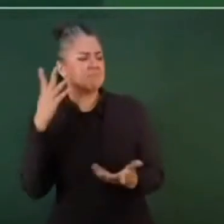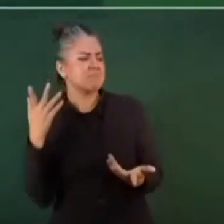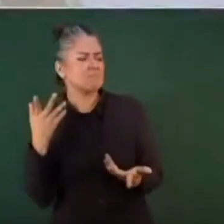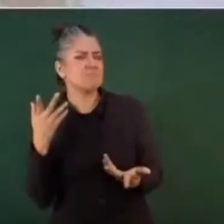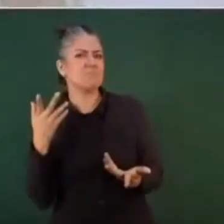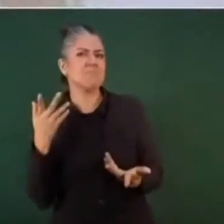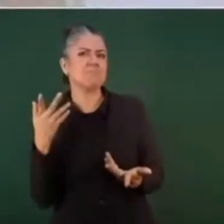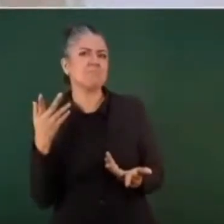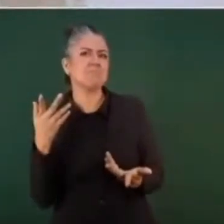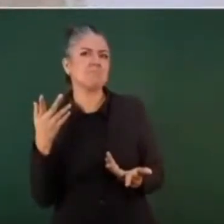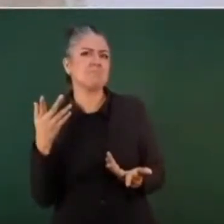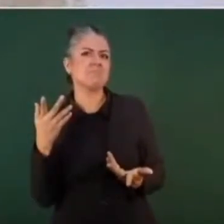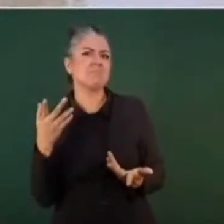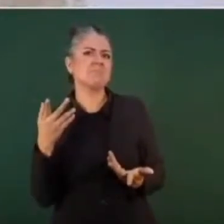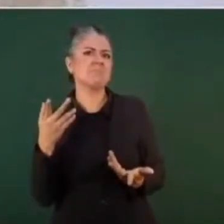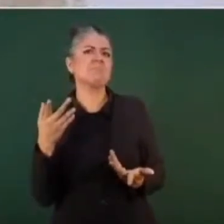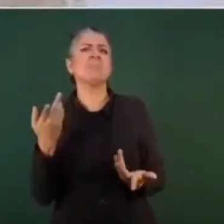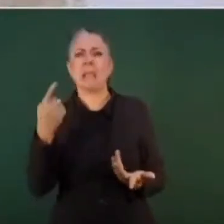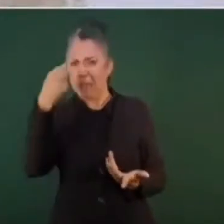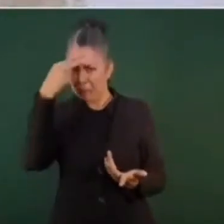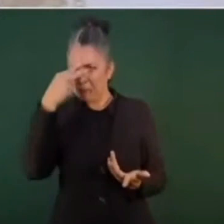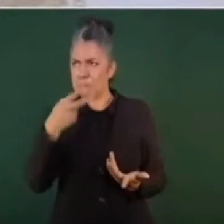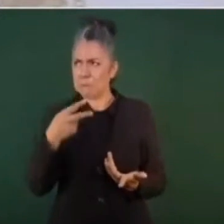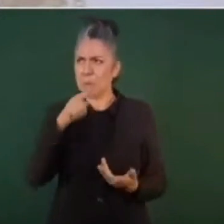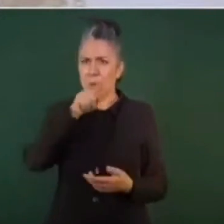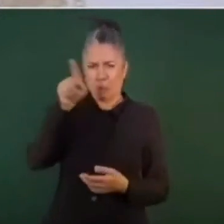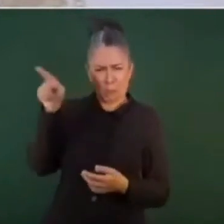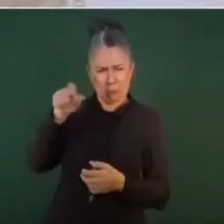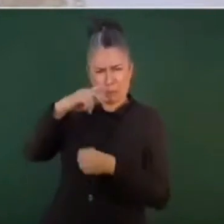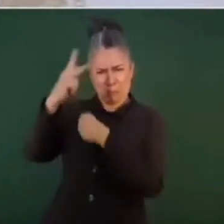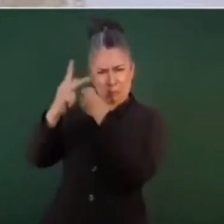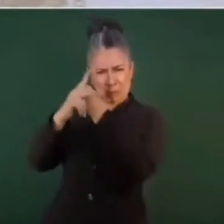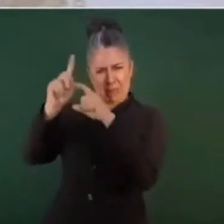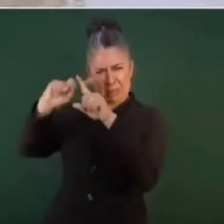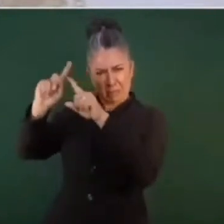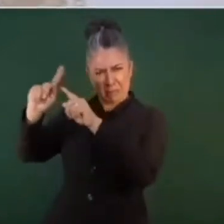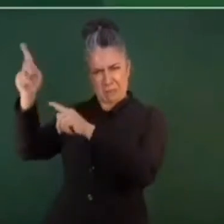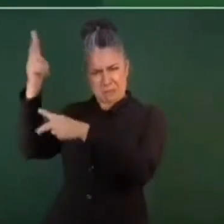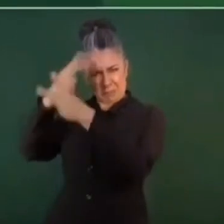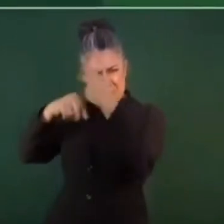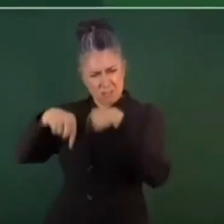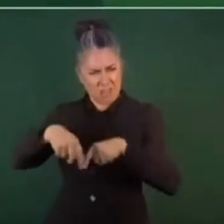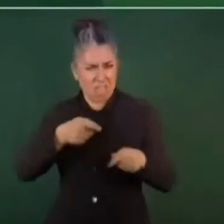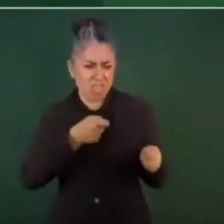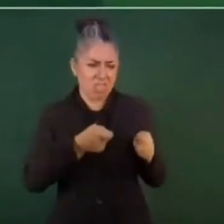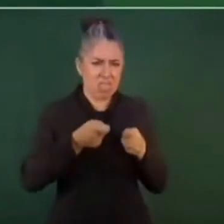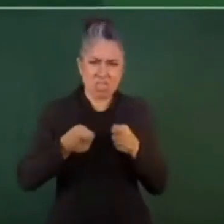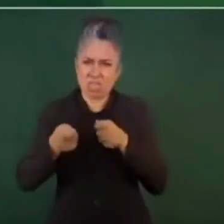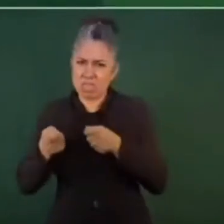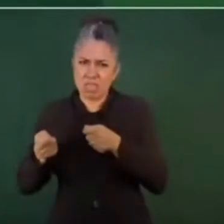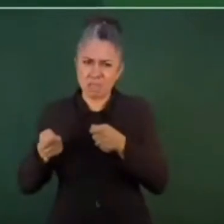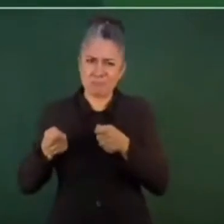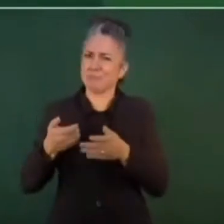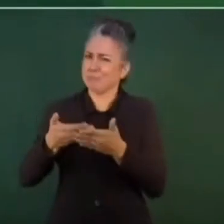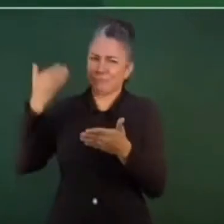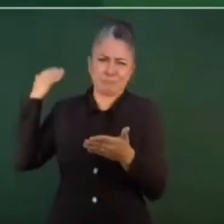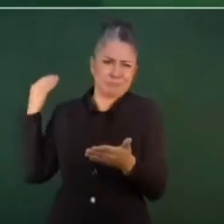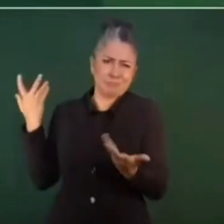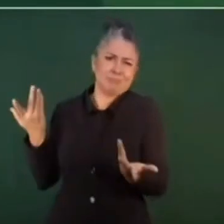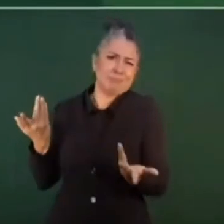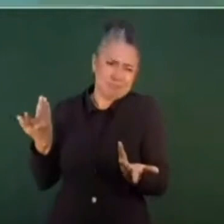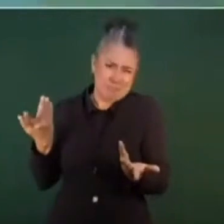a mandar en el país como lo hacían antes